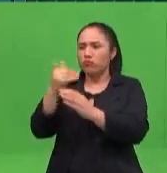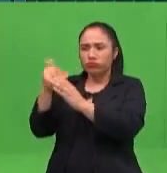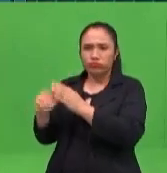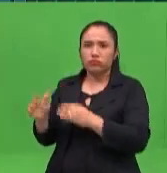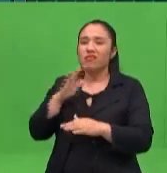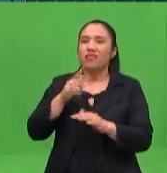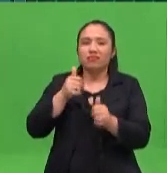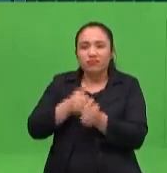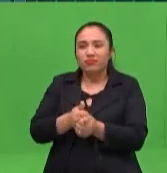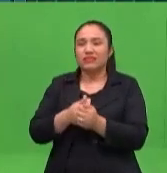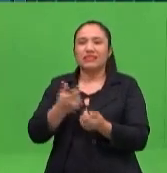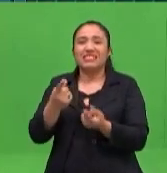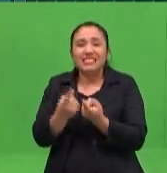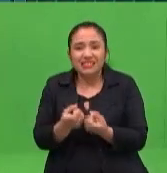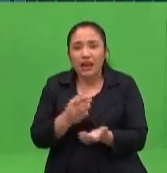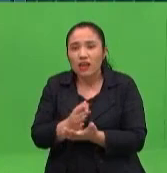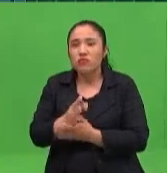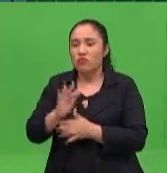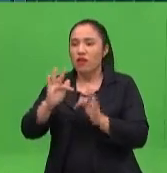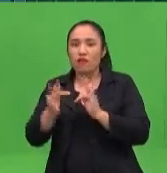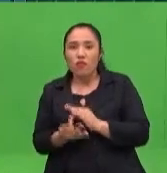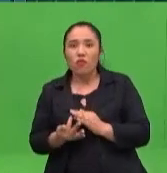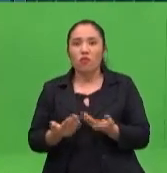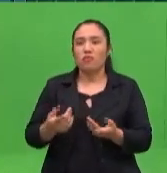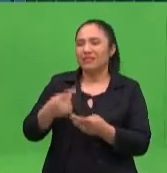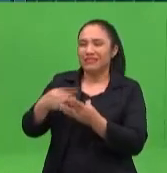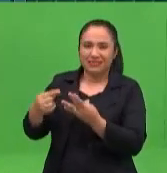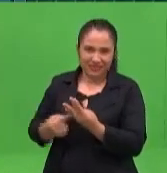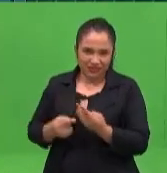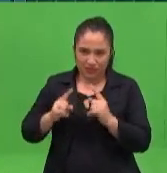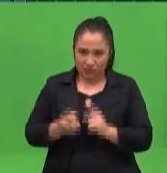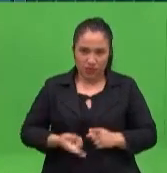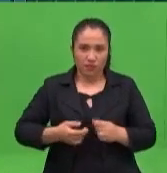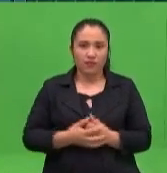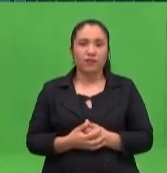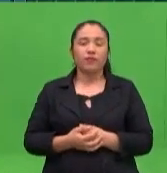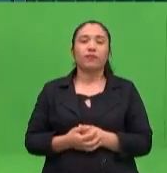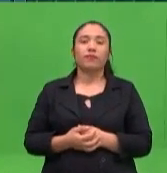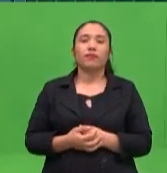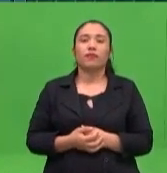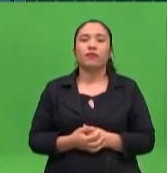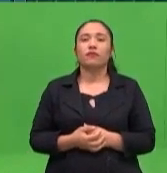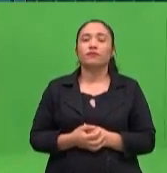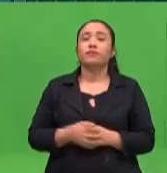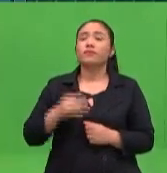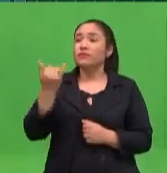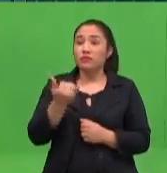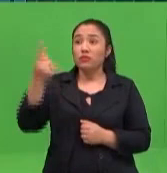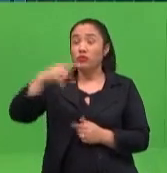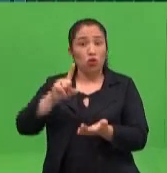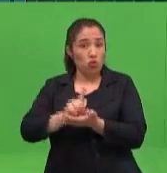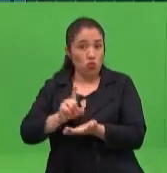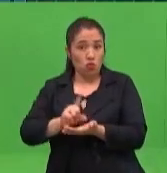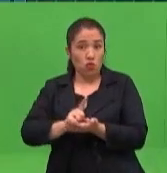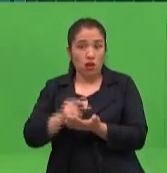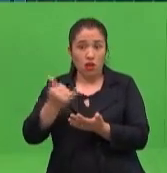en los lugares donde no hay ningún contagio, ningún afectado por el COVID-19, entonces van